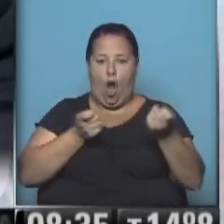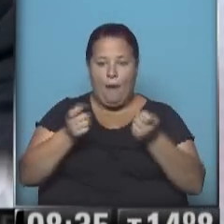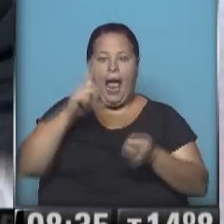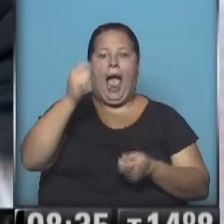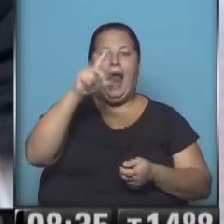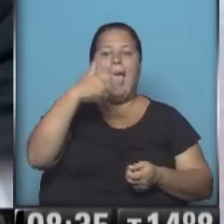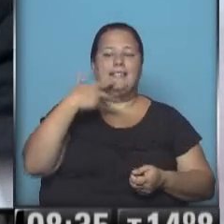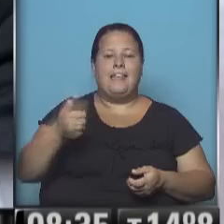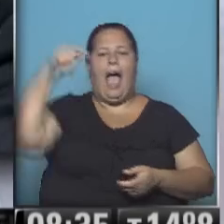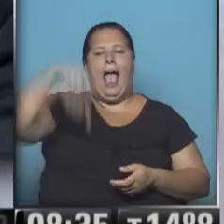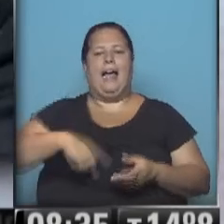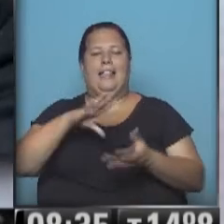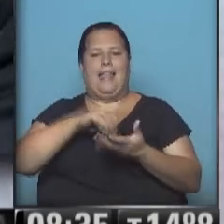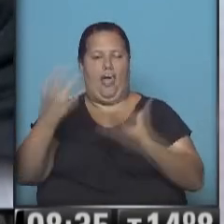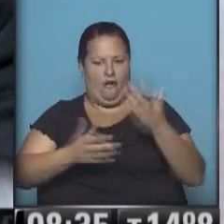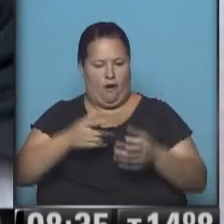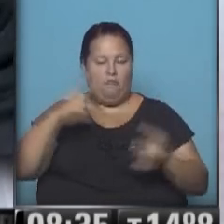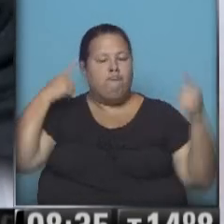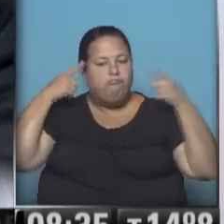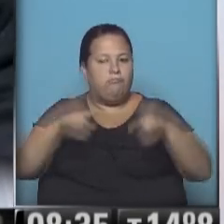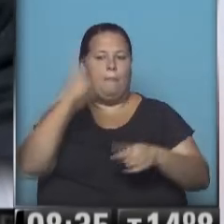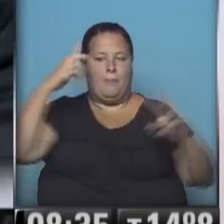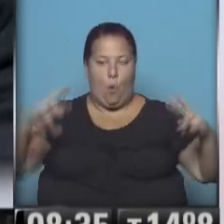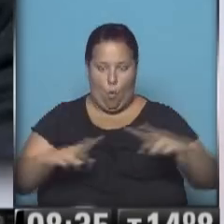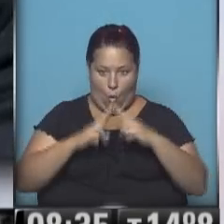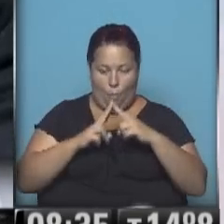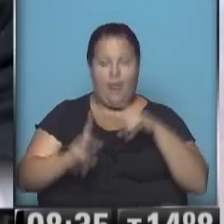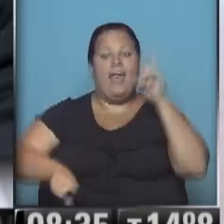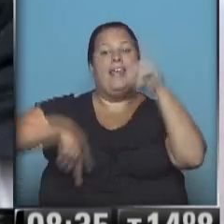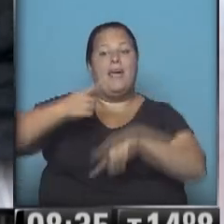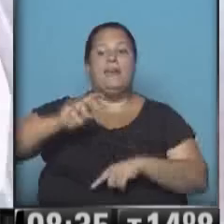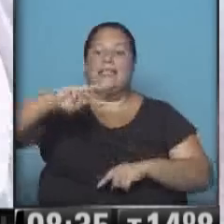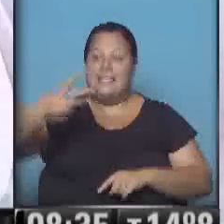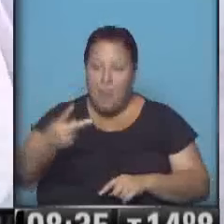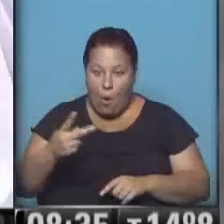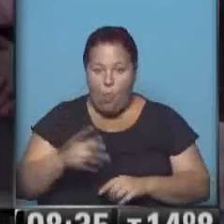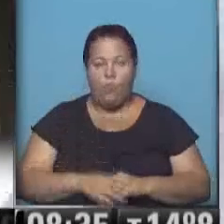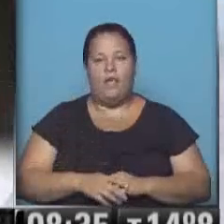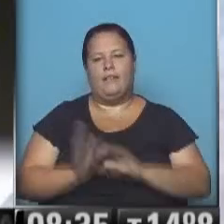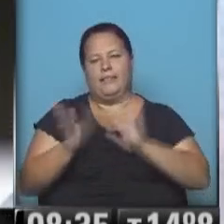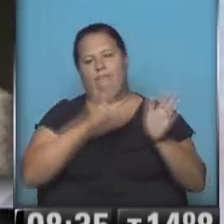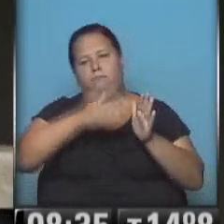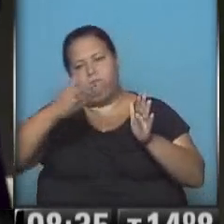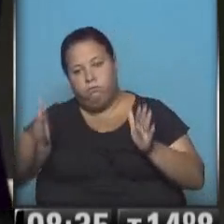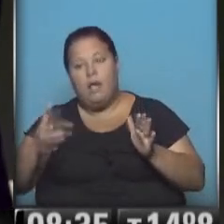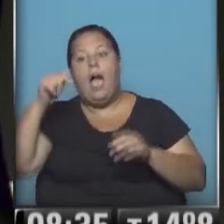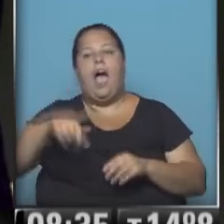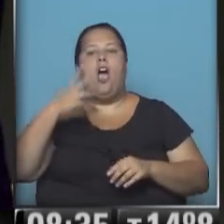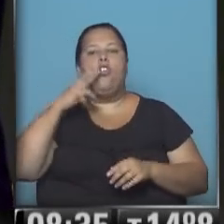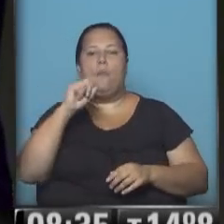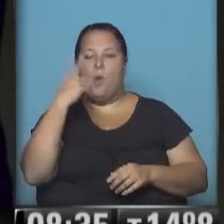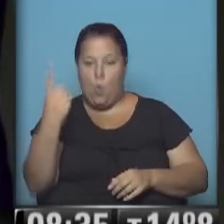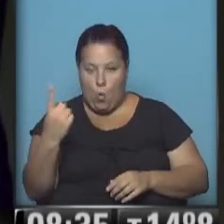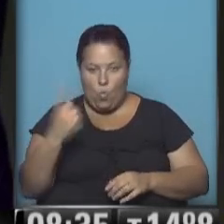Alaska hasta Tierra del Fuego. Ese fue el objetivo de la primera cumbre. Después vino la segunda, bueno, vamos a saltear un poquito, vamos a ir a la de